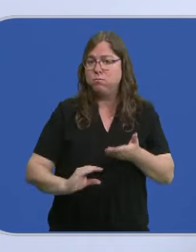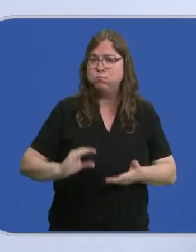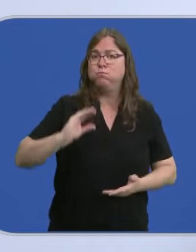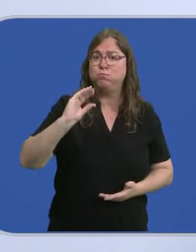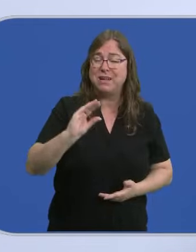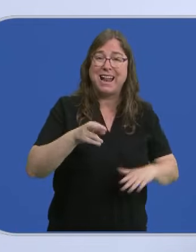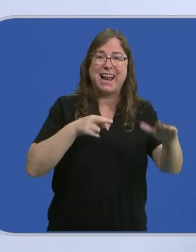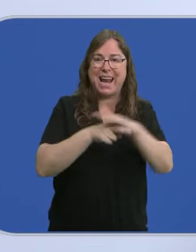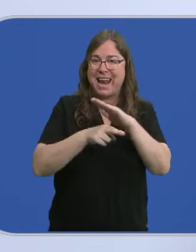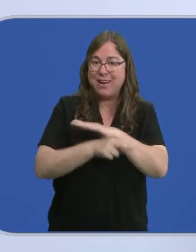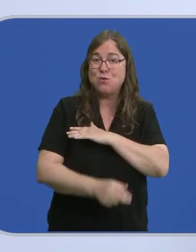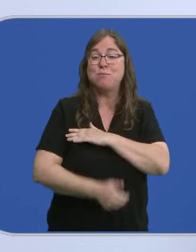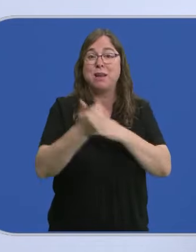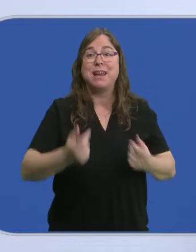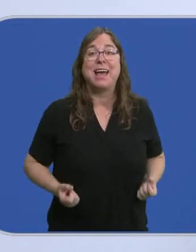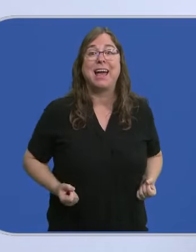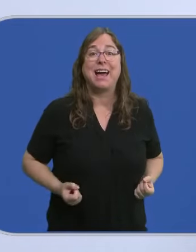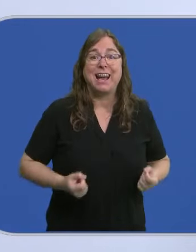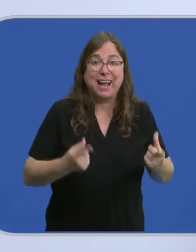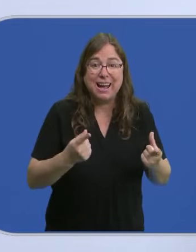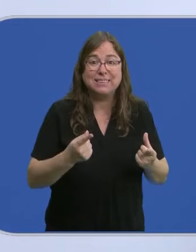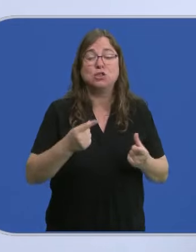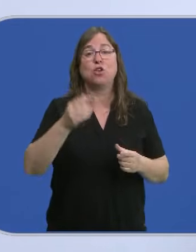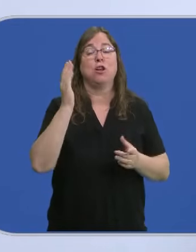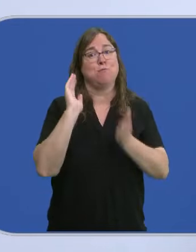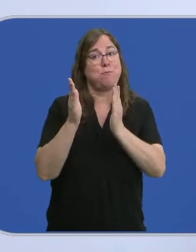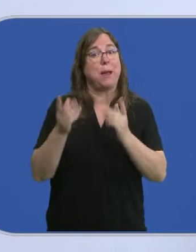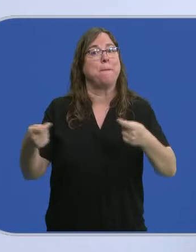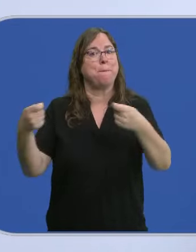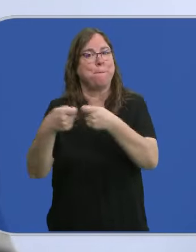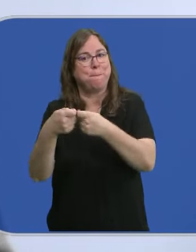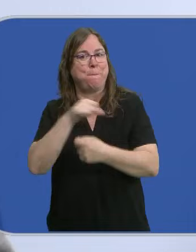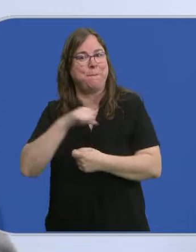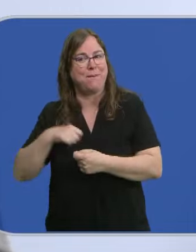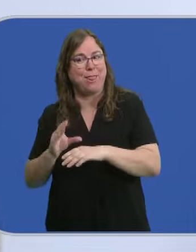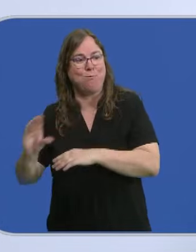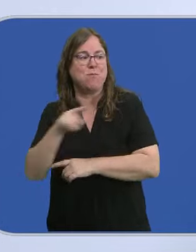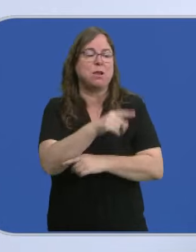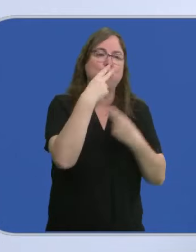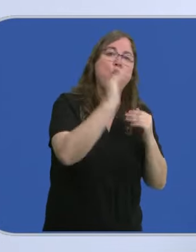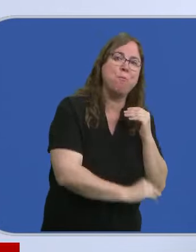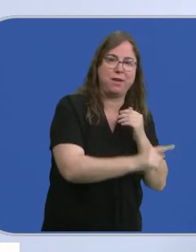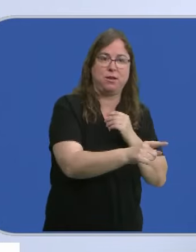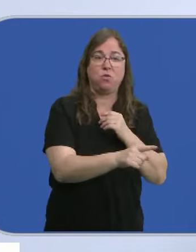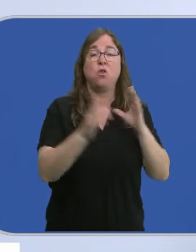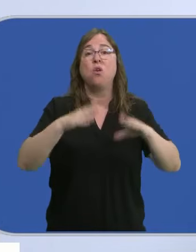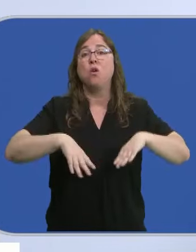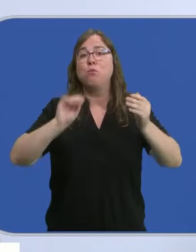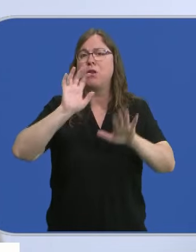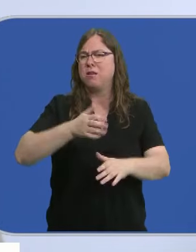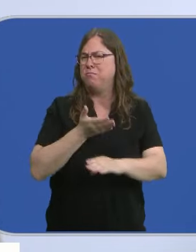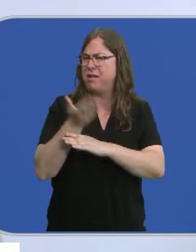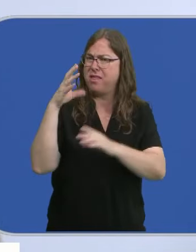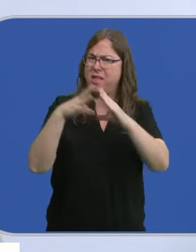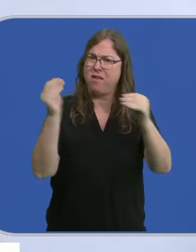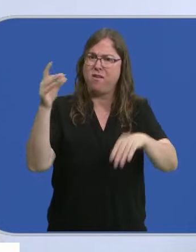más recursos a los gastos de funcionamiento de los centros privados concertados que a los públicos. Burgos y León la están pidiendo esta